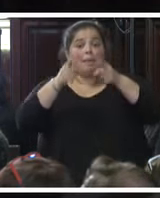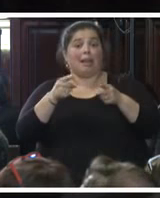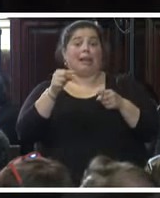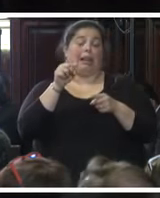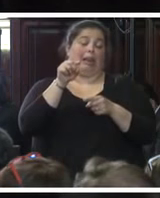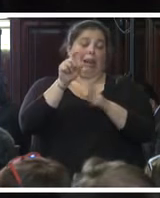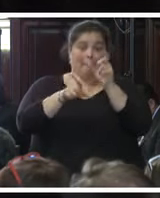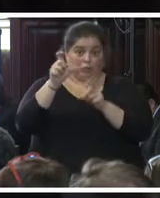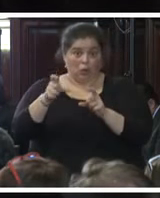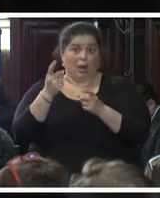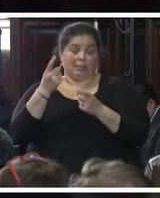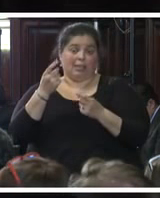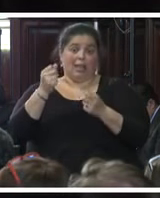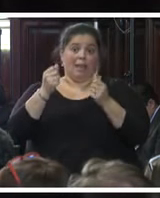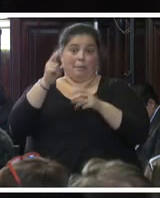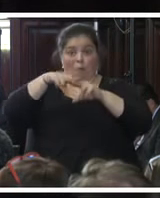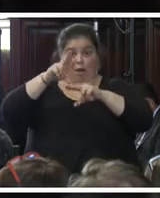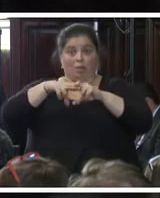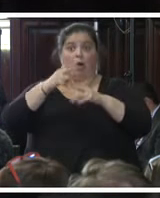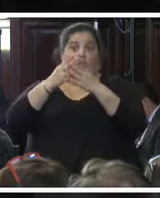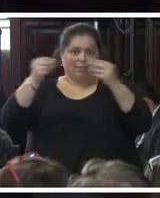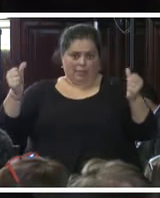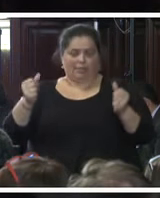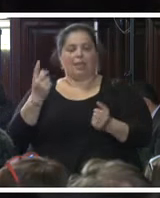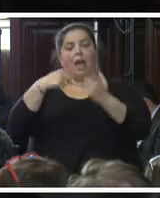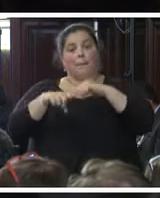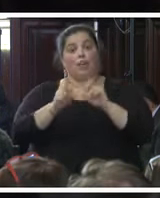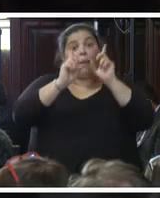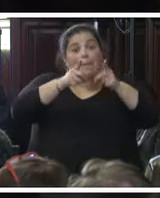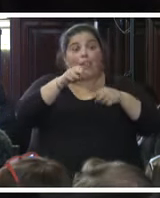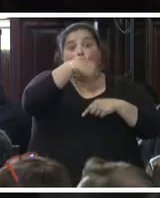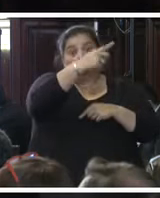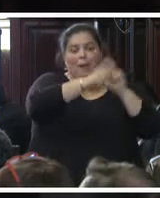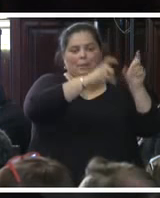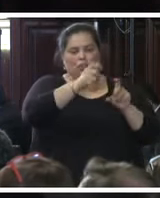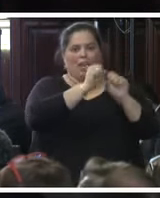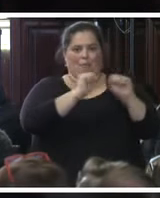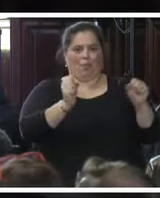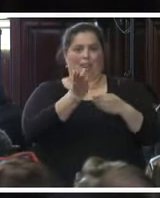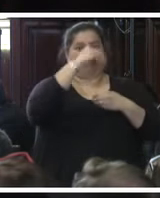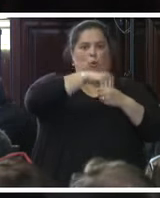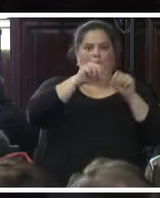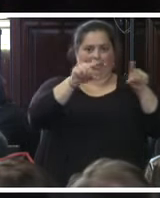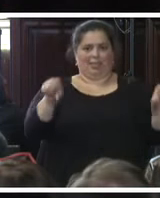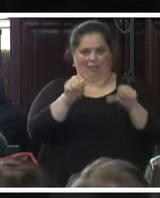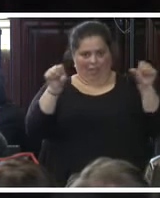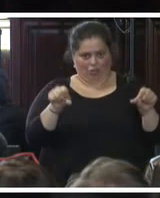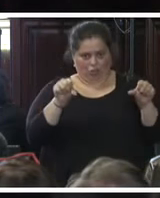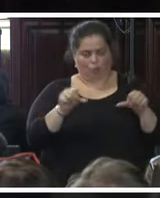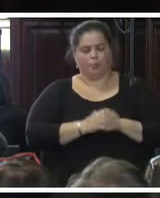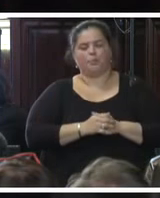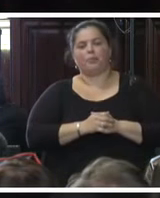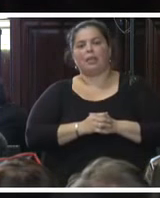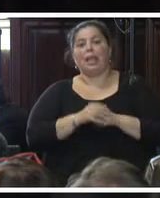como en relación a personas que podían estar involucradas en los hechos. La información resultante ha sido analizada